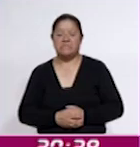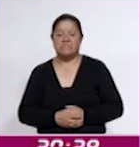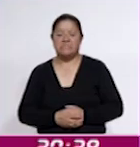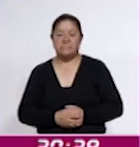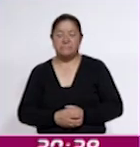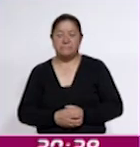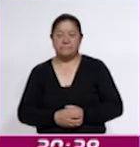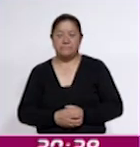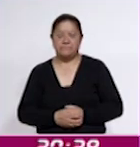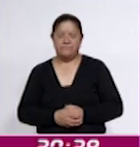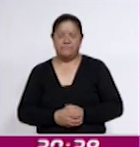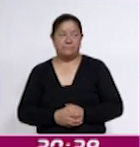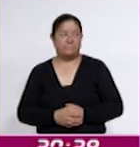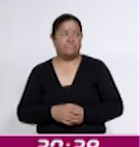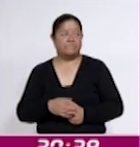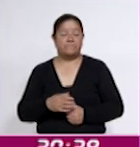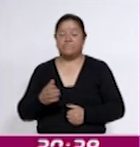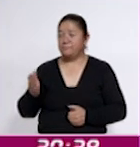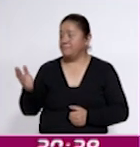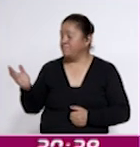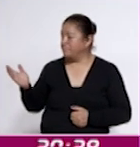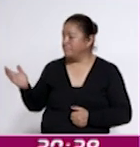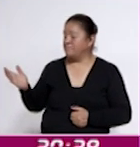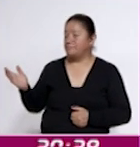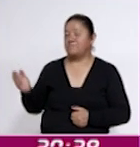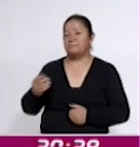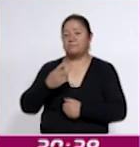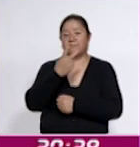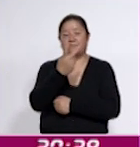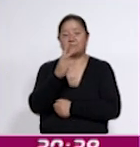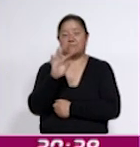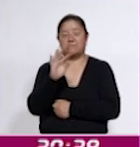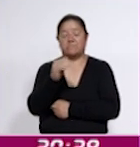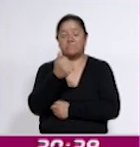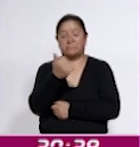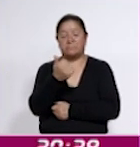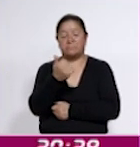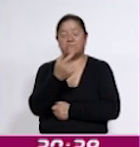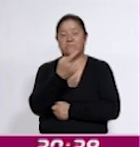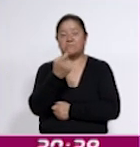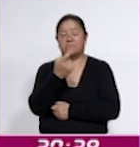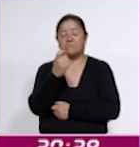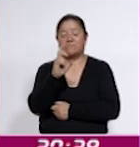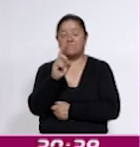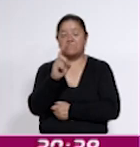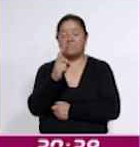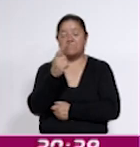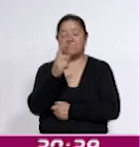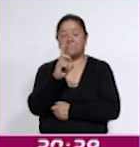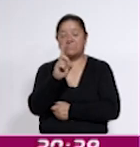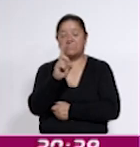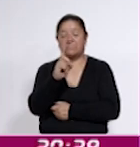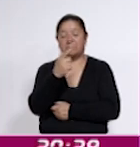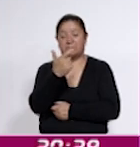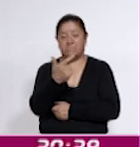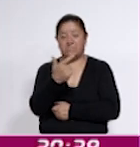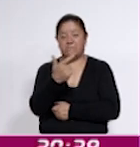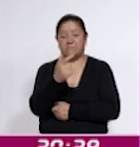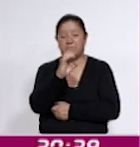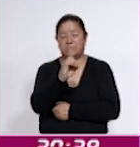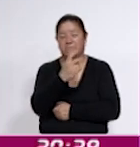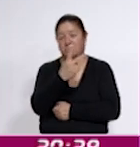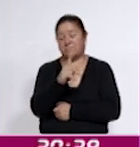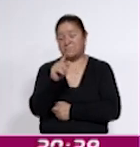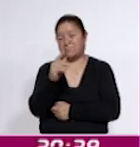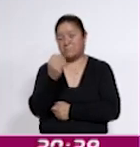disposición este número de WhatsApp 246-137-0279. Recuerde que puede enviarnos sus fotos, sus videos,